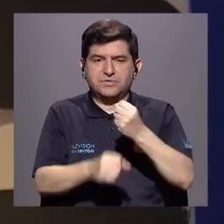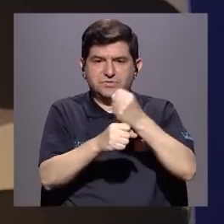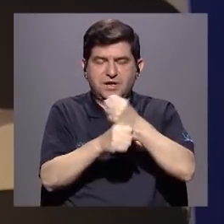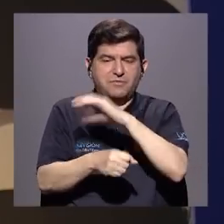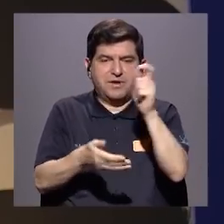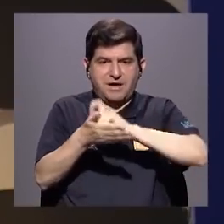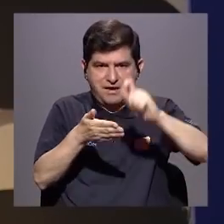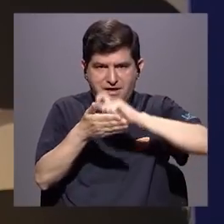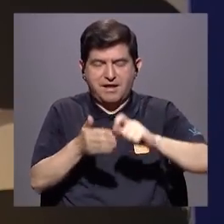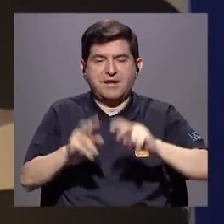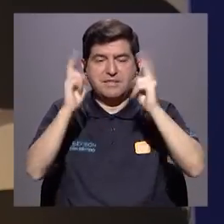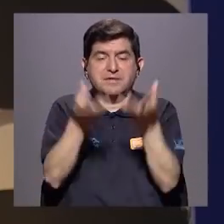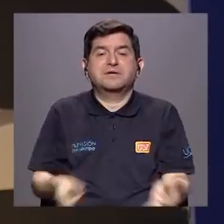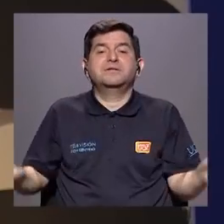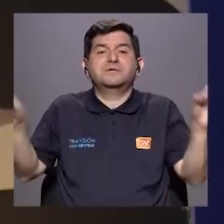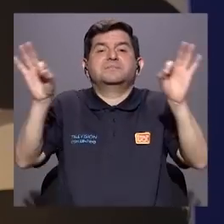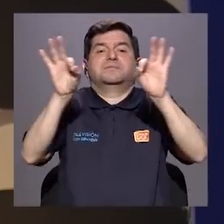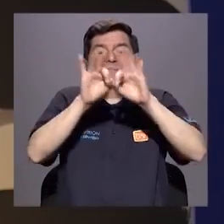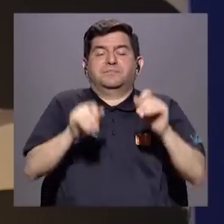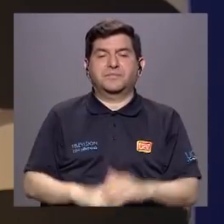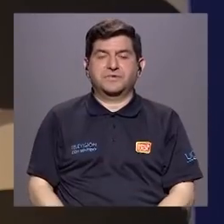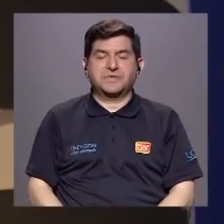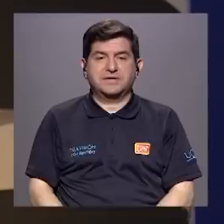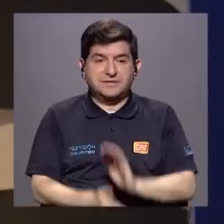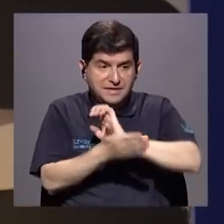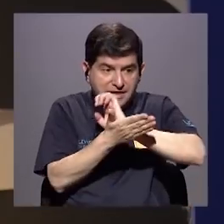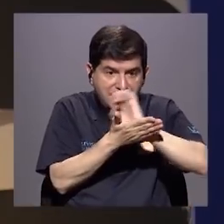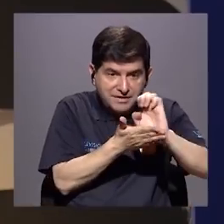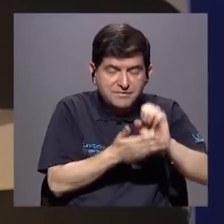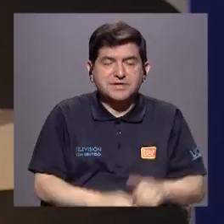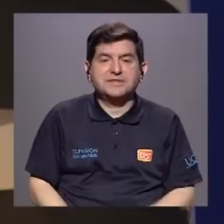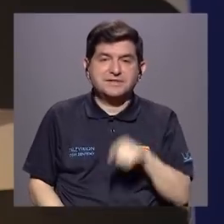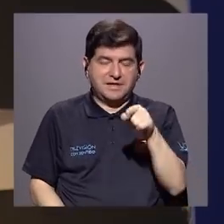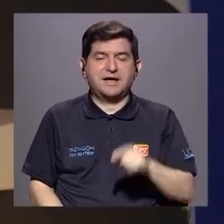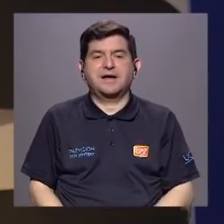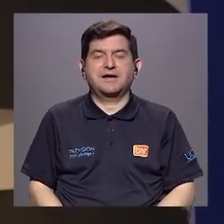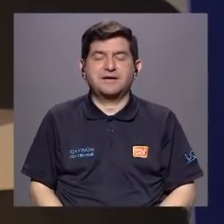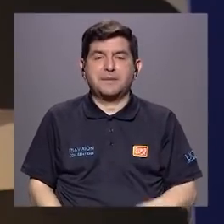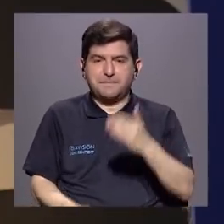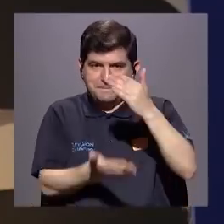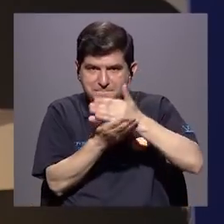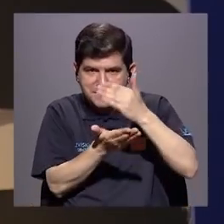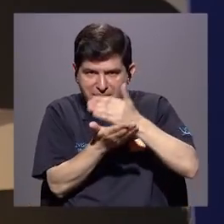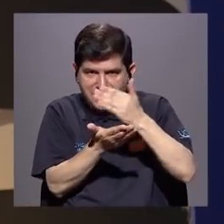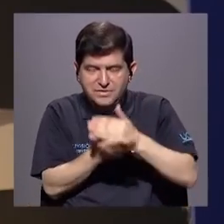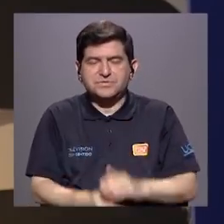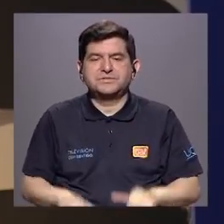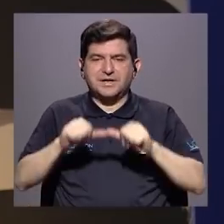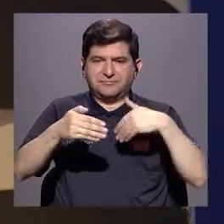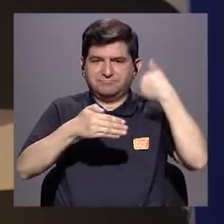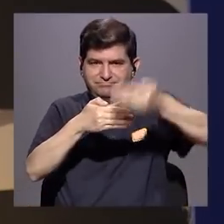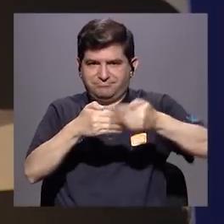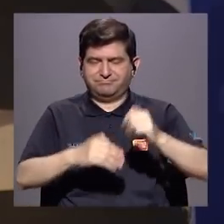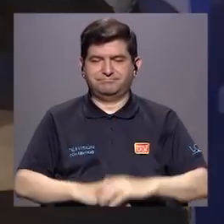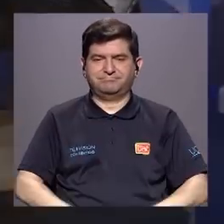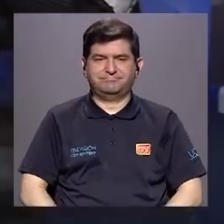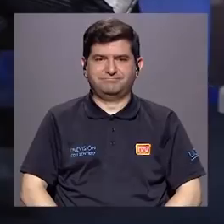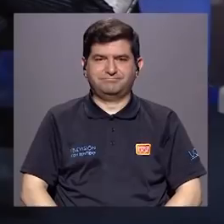escolar, acerca de este tema tan importante que es la prevención del bullying. Vamos a hacer una pausa y regresamos en breves momentos.